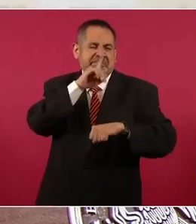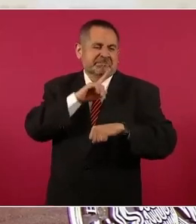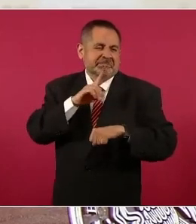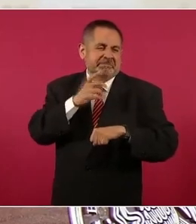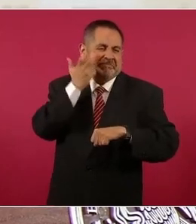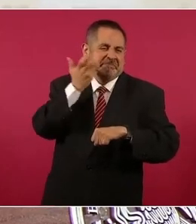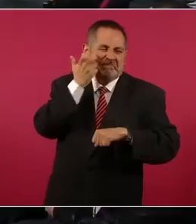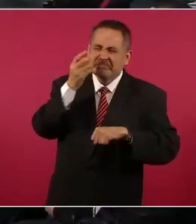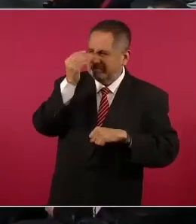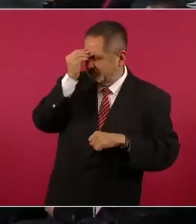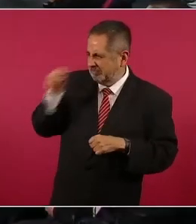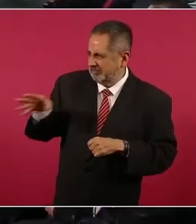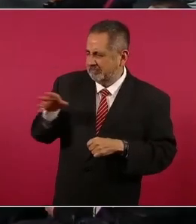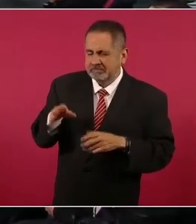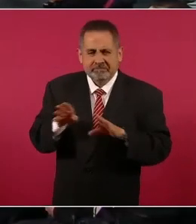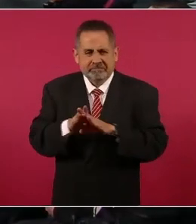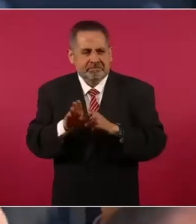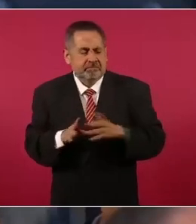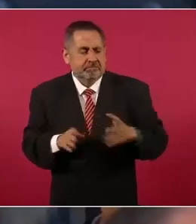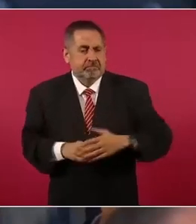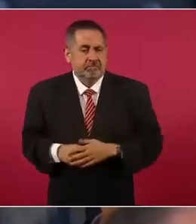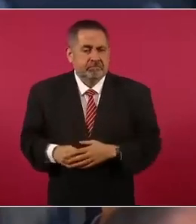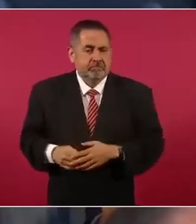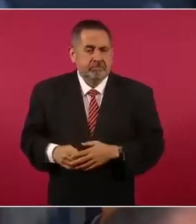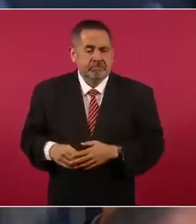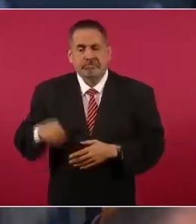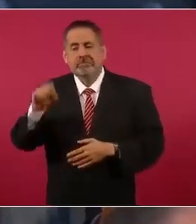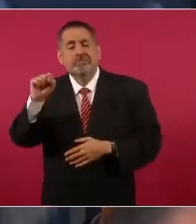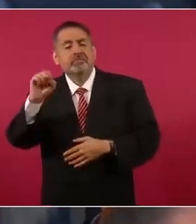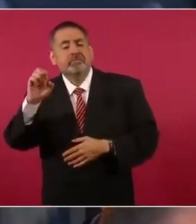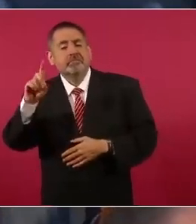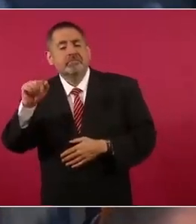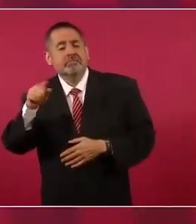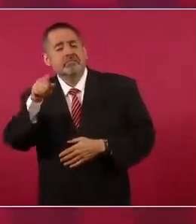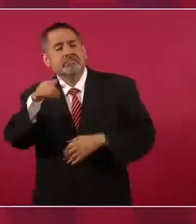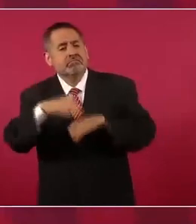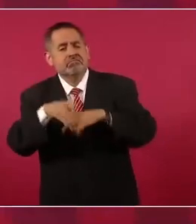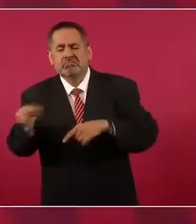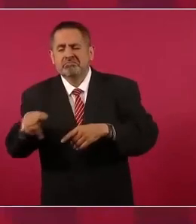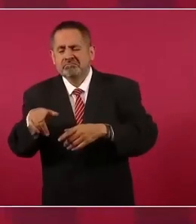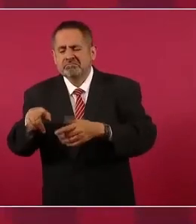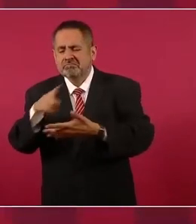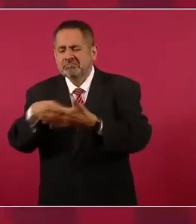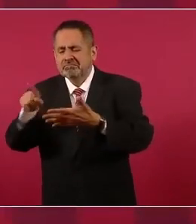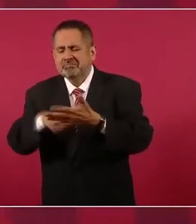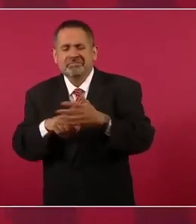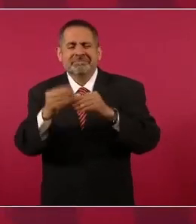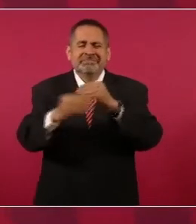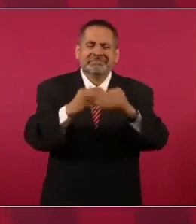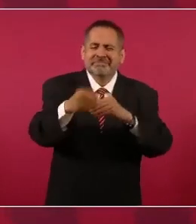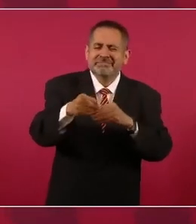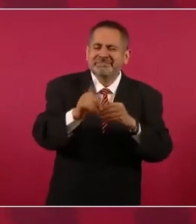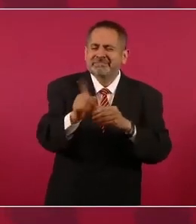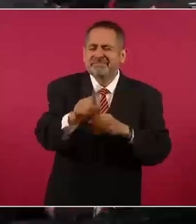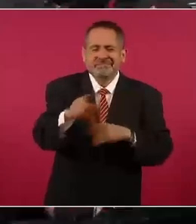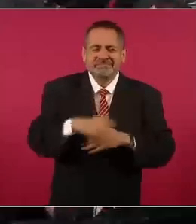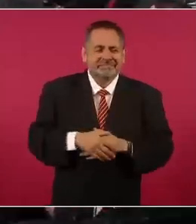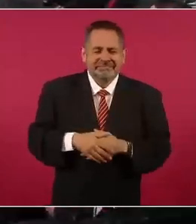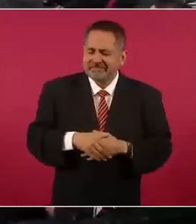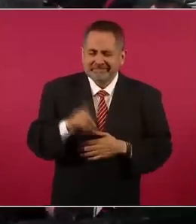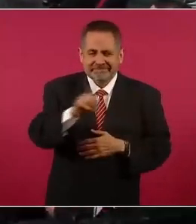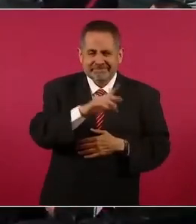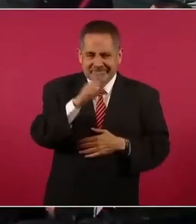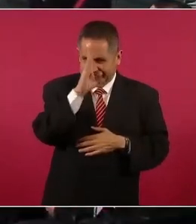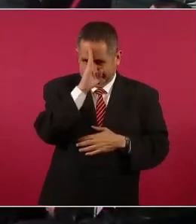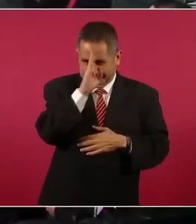tizna. ¿La Sedena no saldría a negar que son reales estos informes? No, a polemizar contigo, porque tú traes